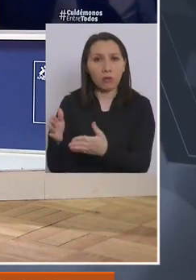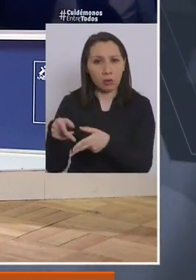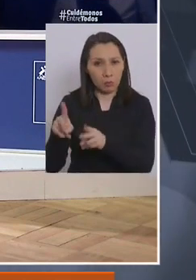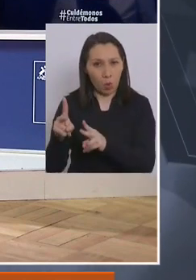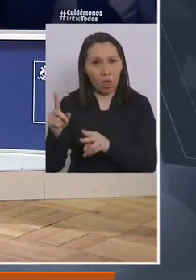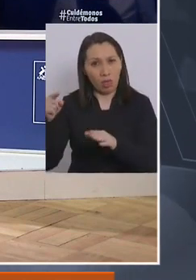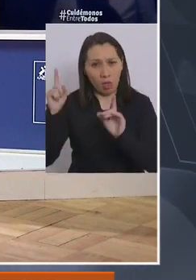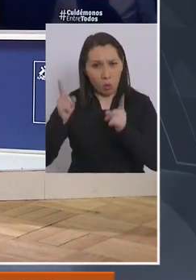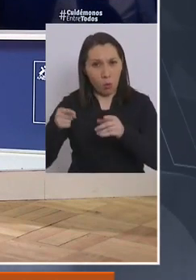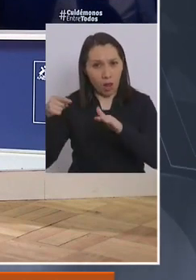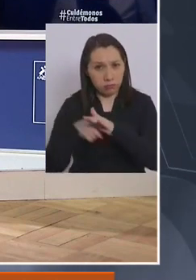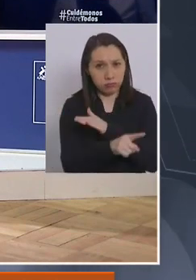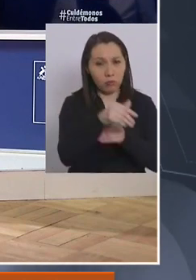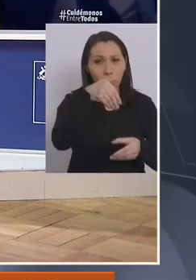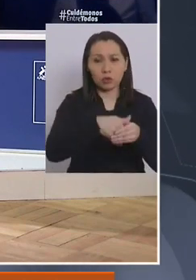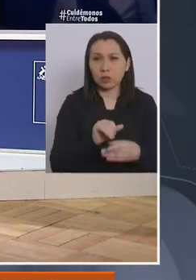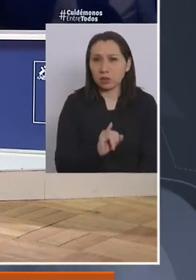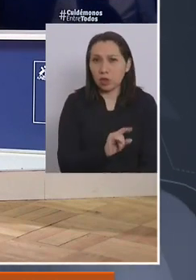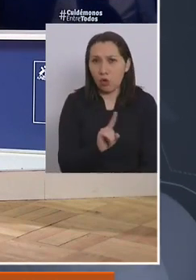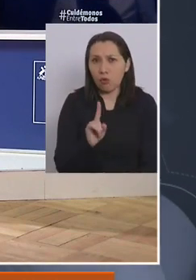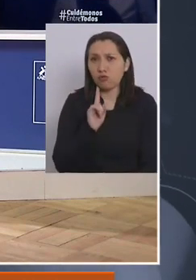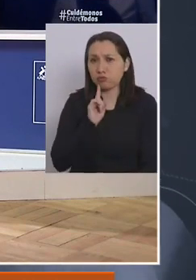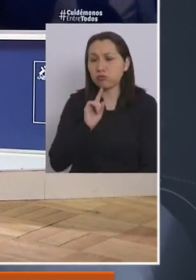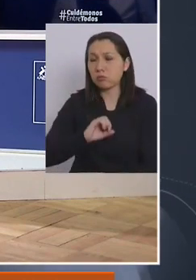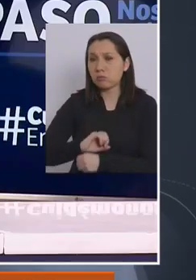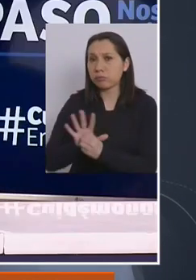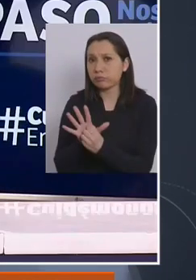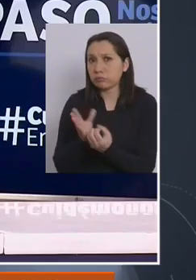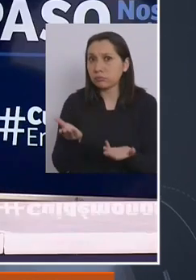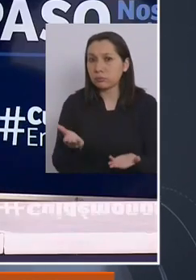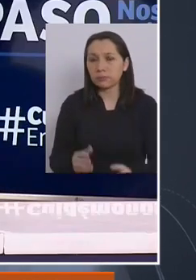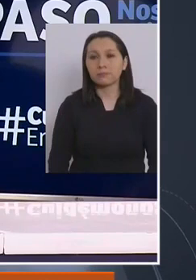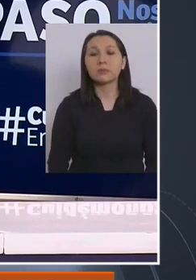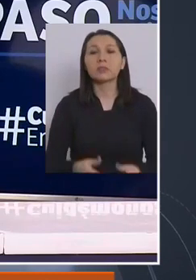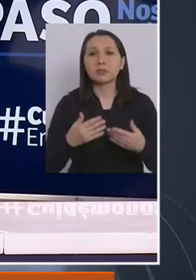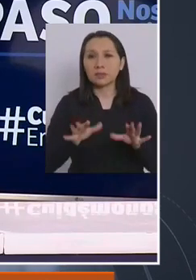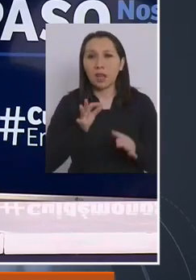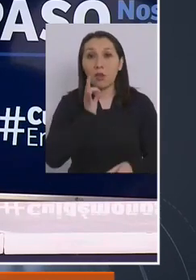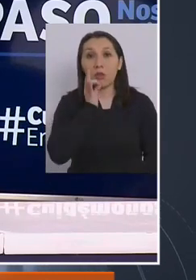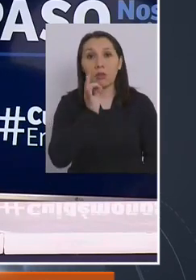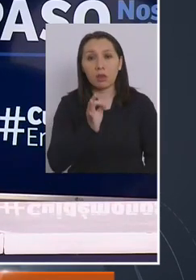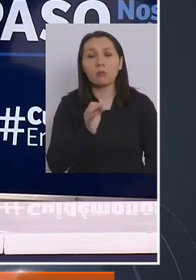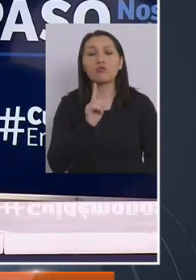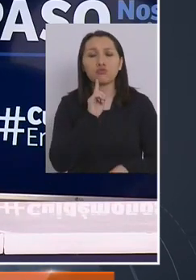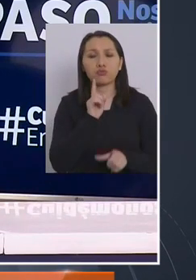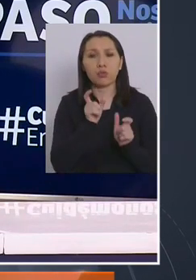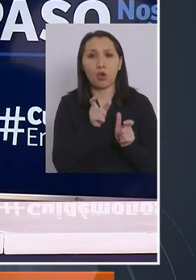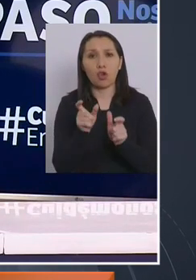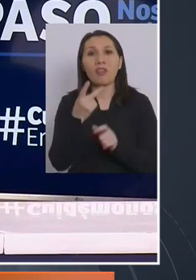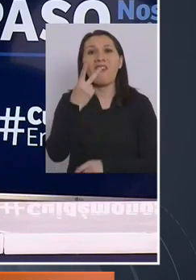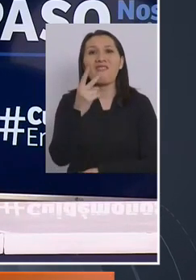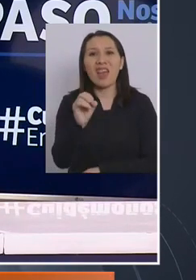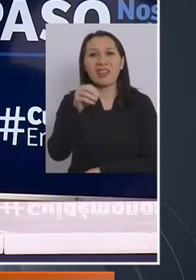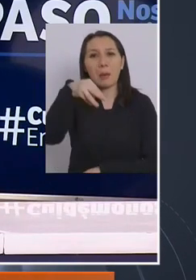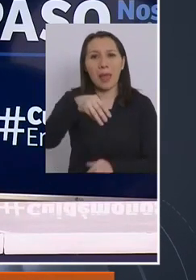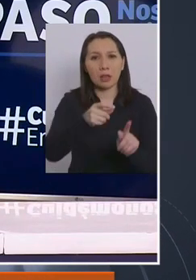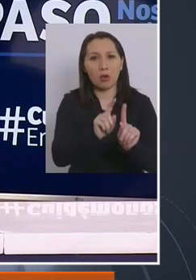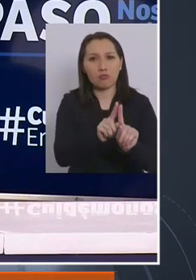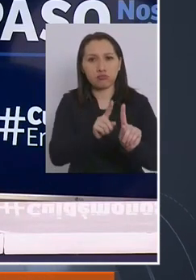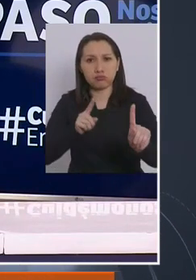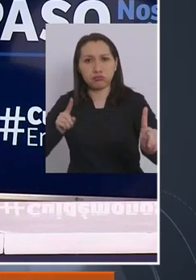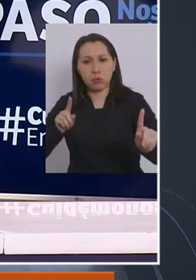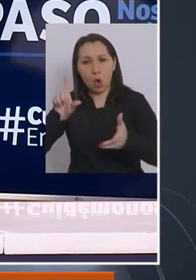permitir votar mañana o no que tenga COVID positivo? Lo hemos mencionado. Va a haber un control a 20 metros del local de